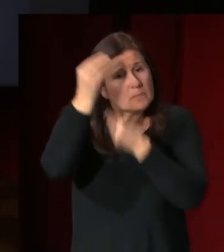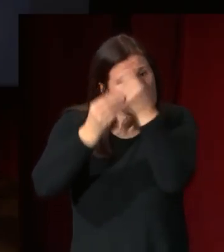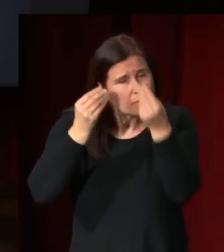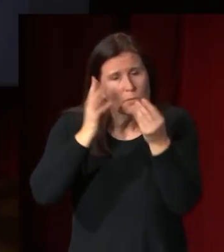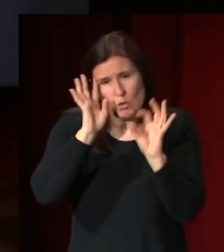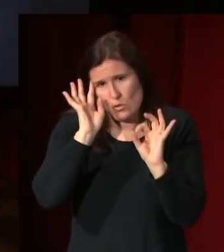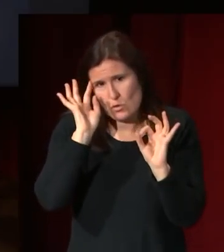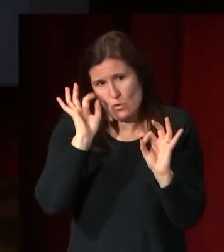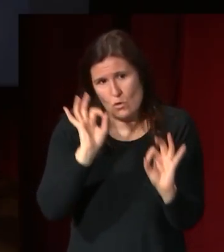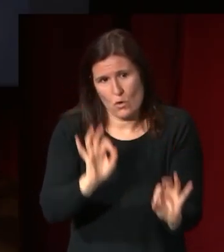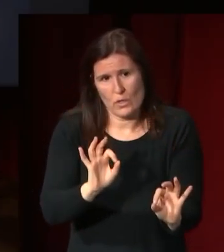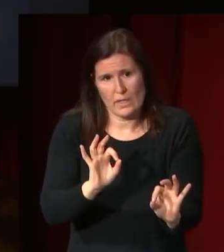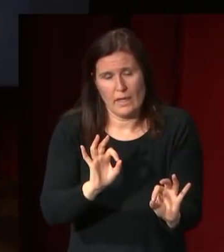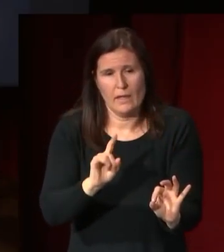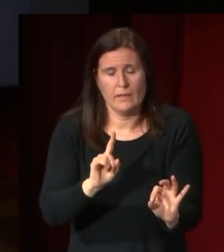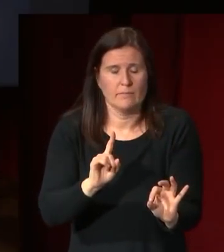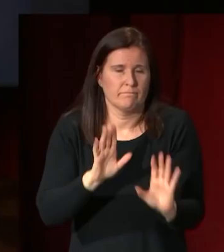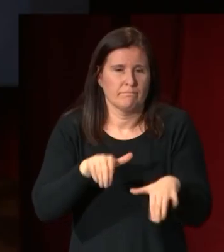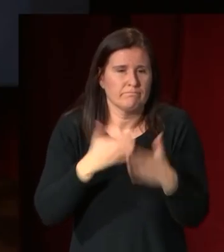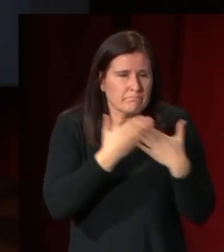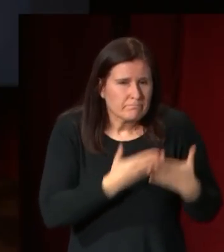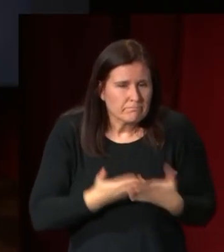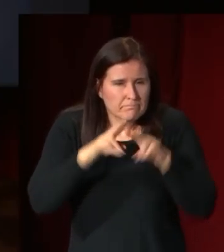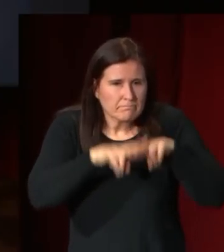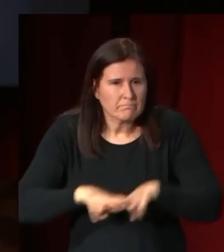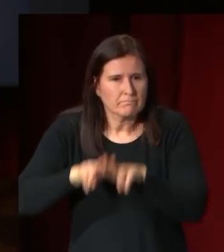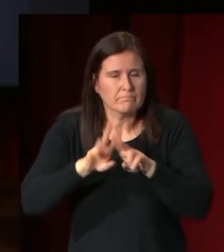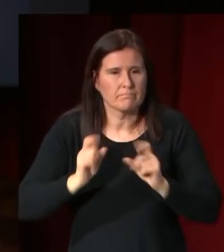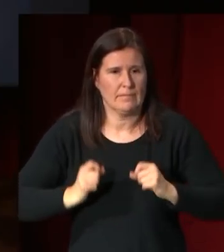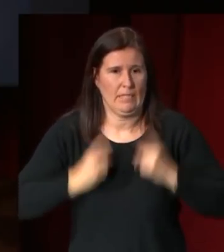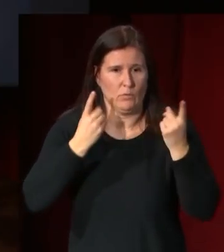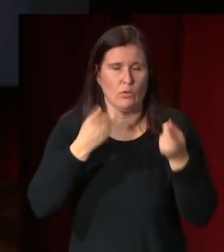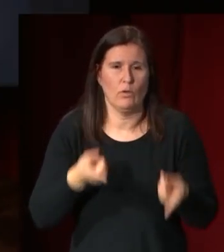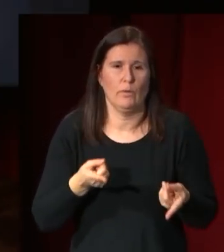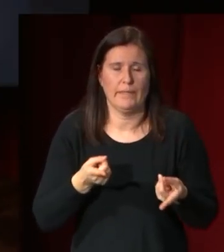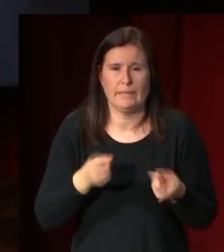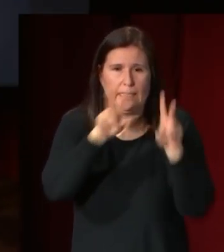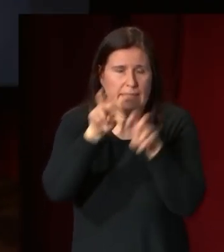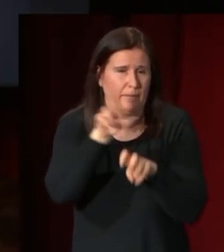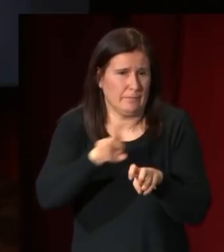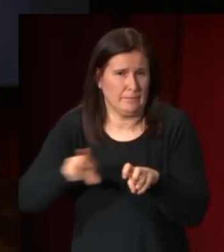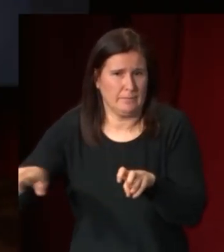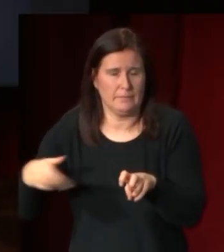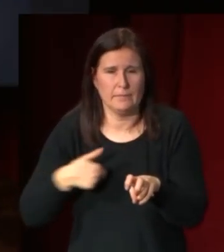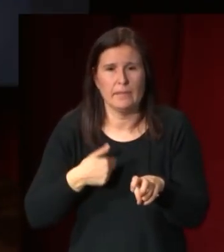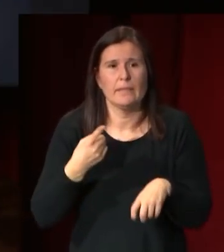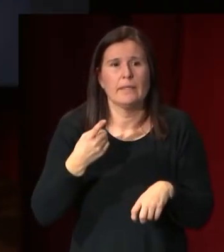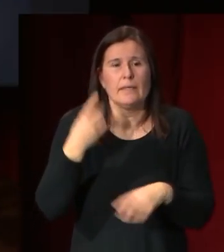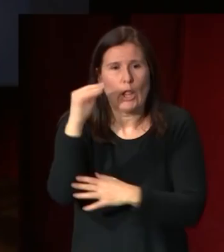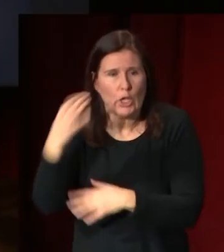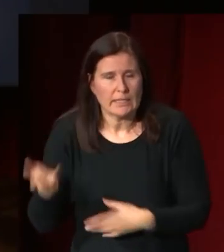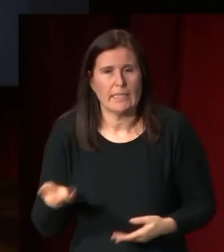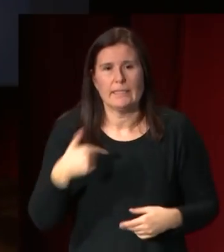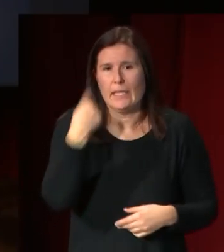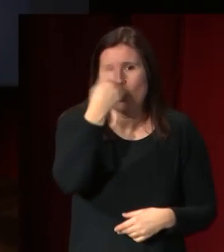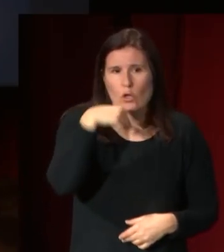lógicamente está estudiando el desnudo son ideas recurrentes el desnudo adolescente ese rostro relativamente